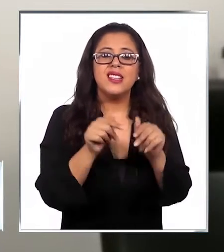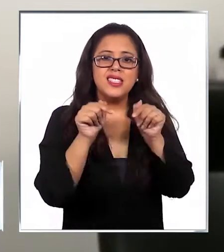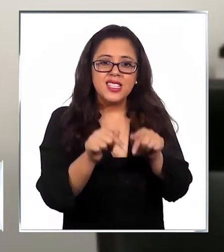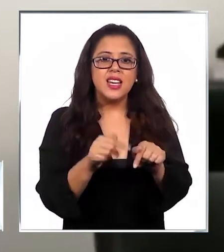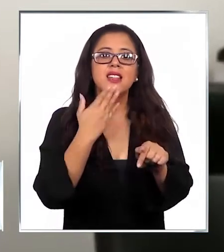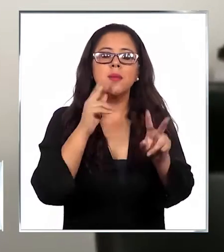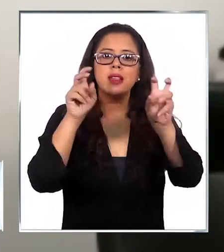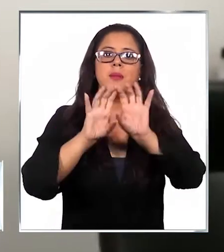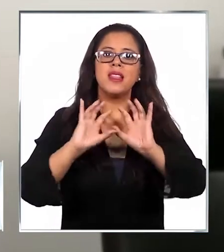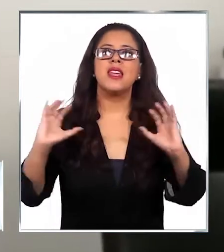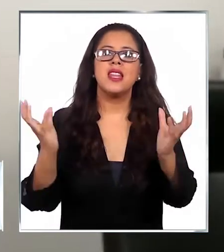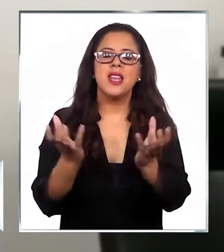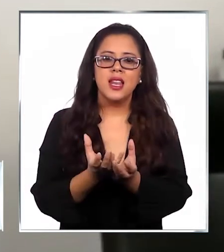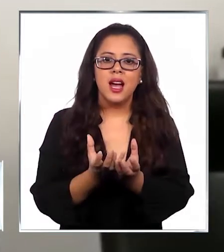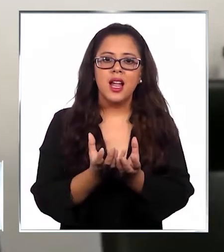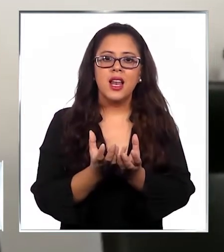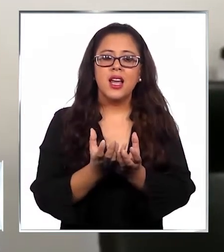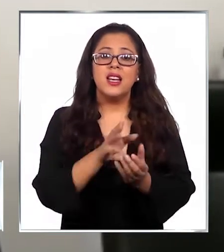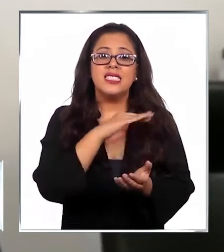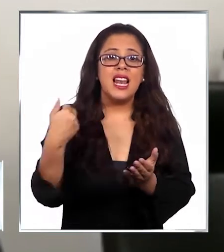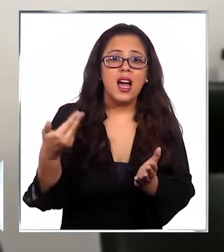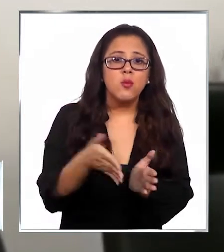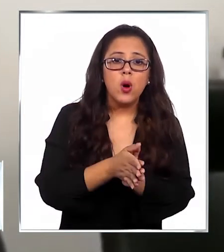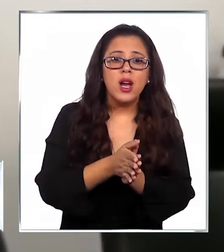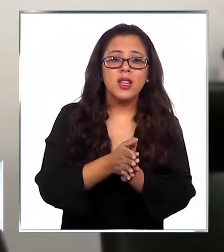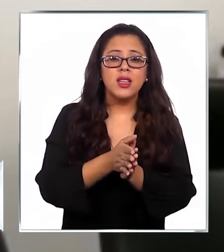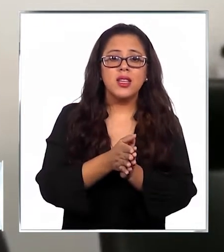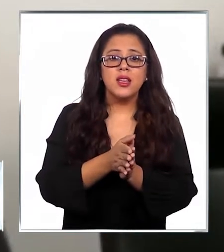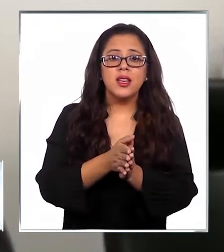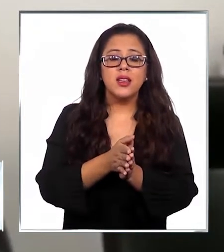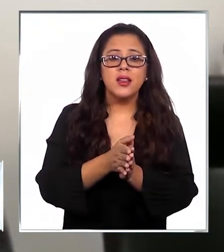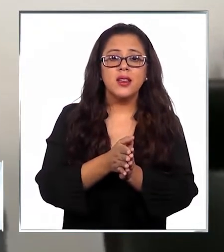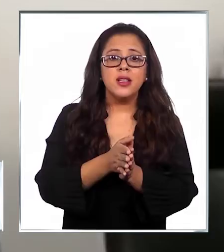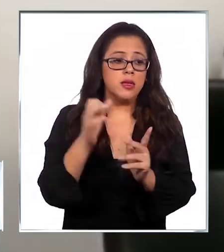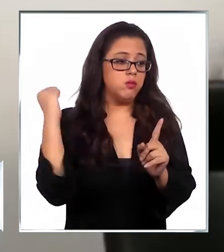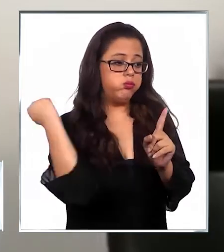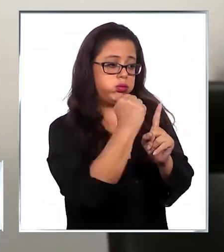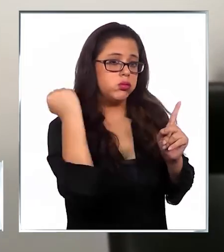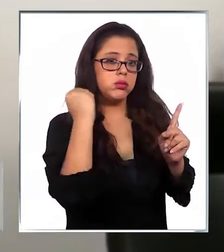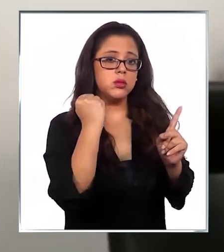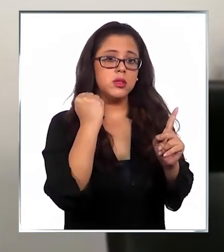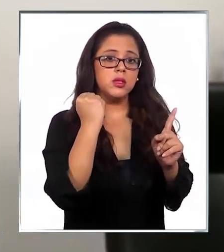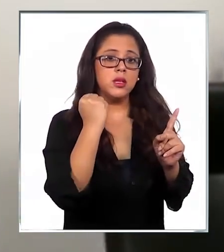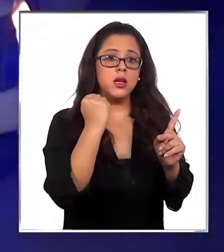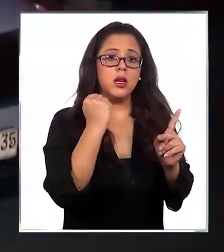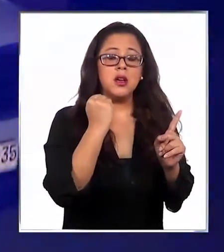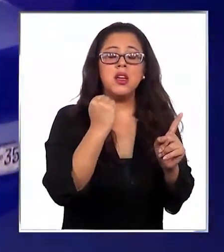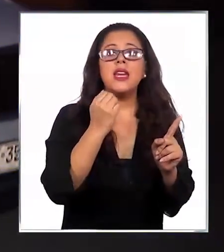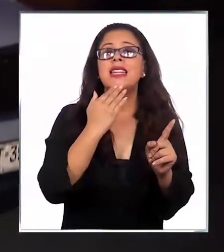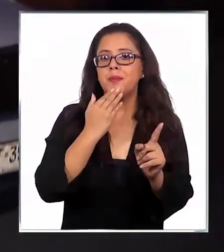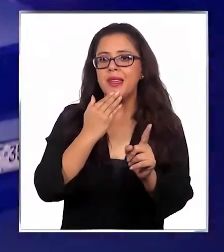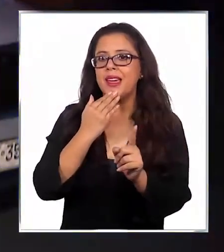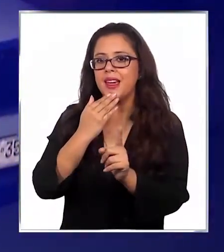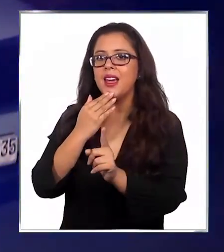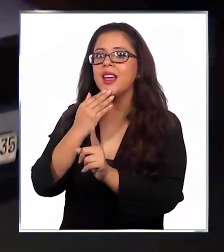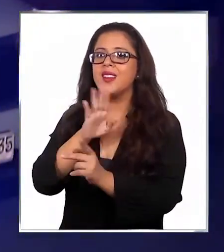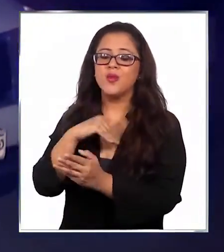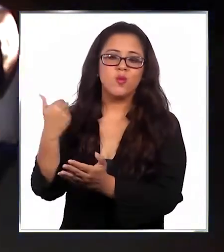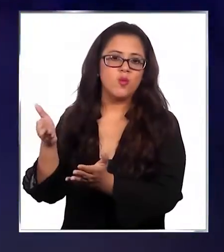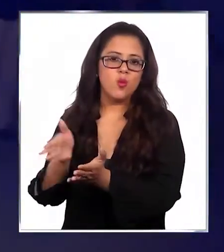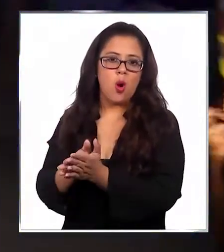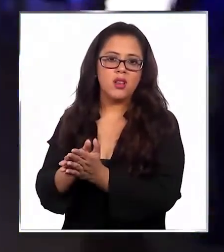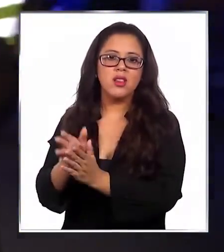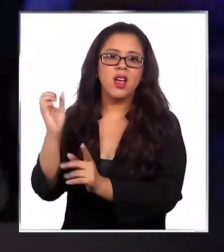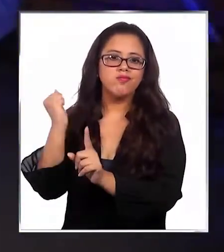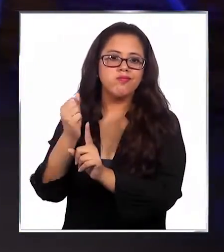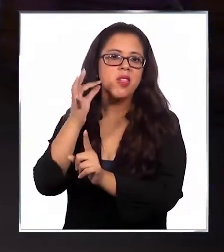en un sentido general tanto el homicidio probablemente tal como también los femicidios. Datos que